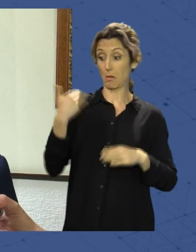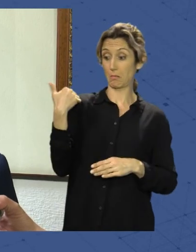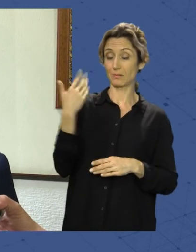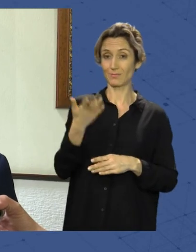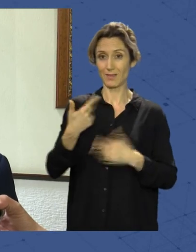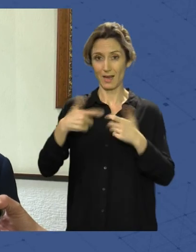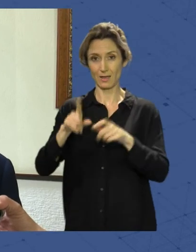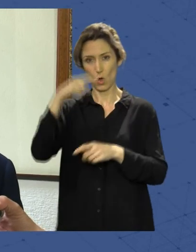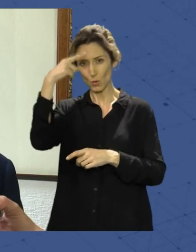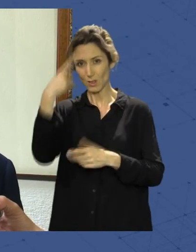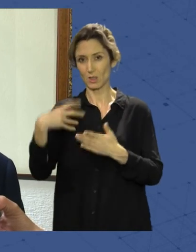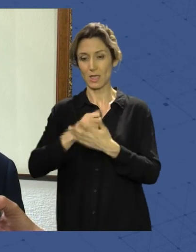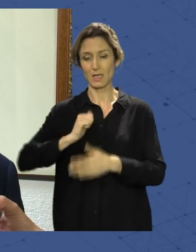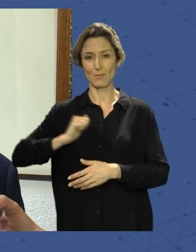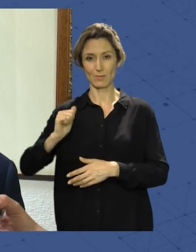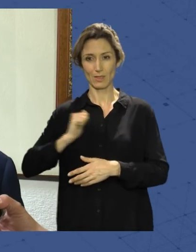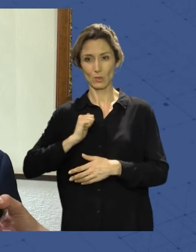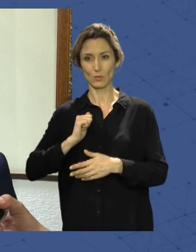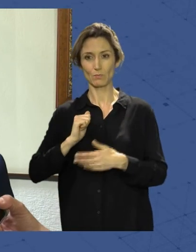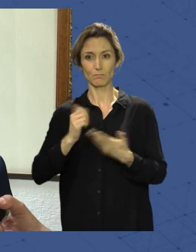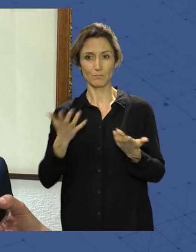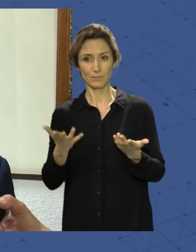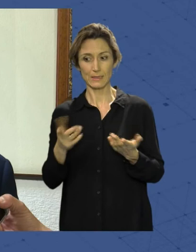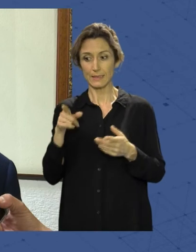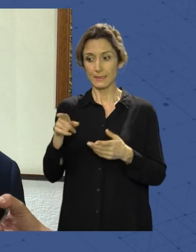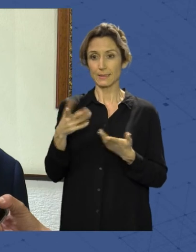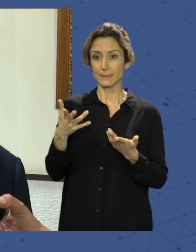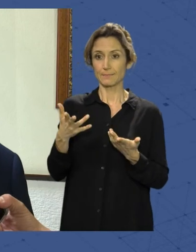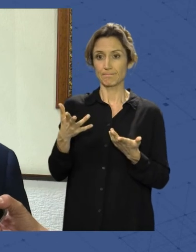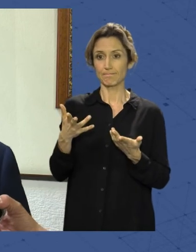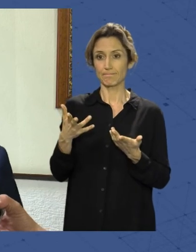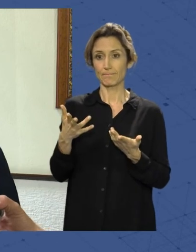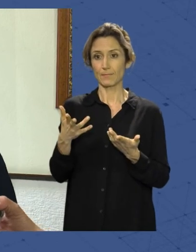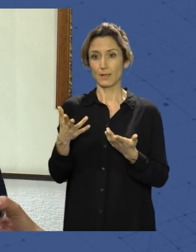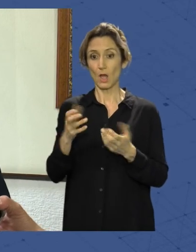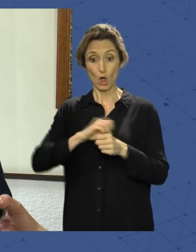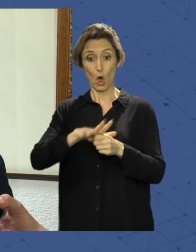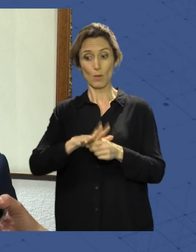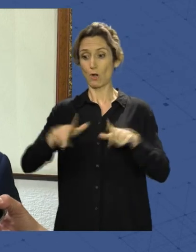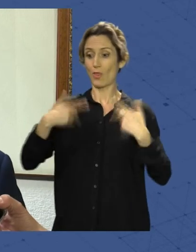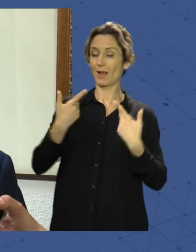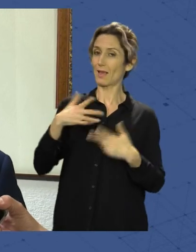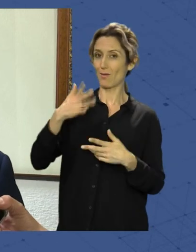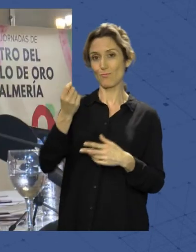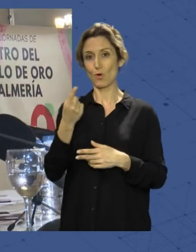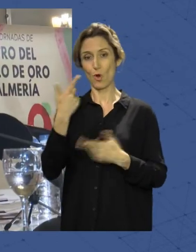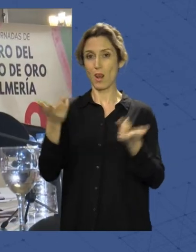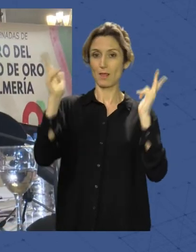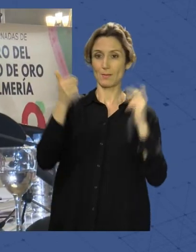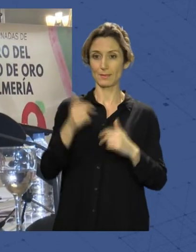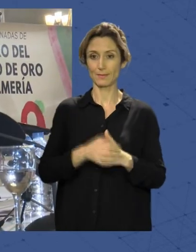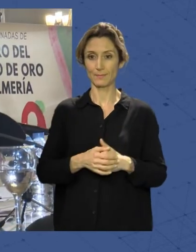cultura aprovechando que esa el COVID nos deja ya un poco movernos con más libertad